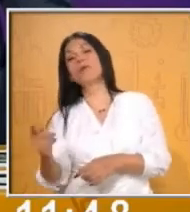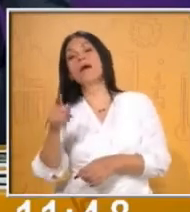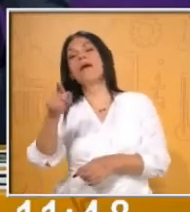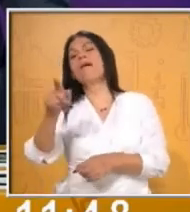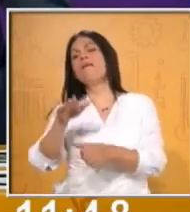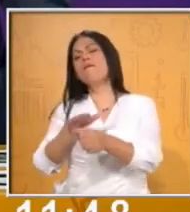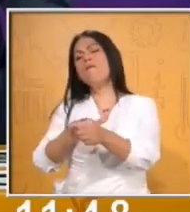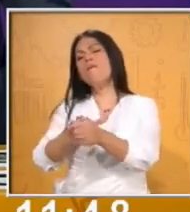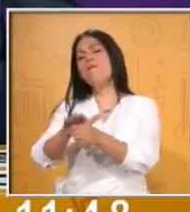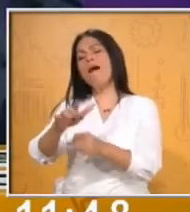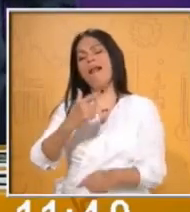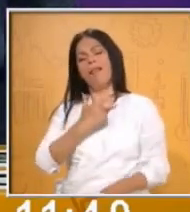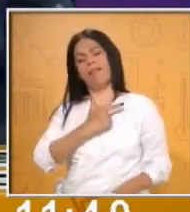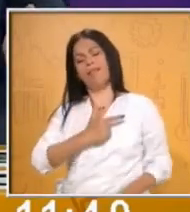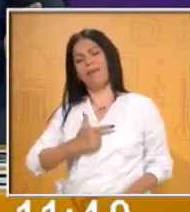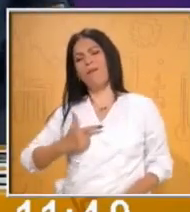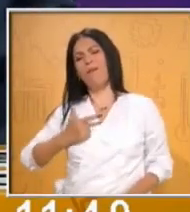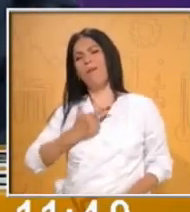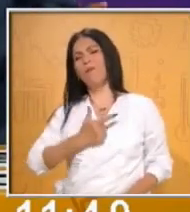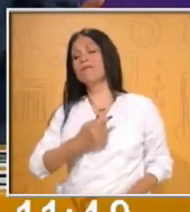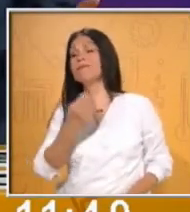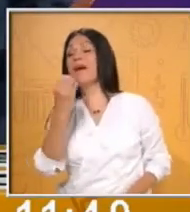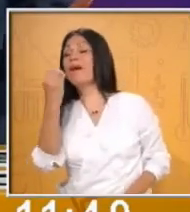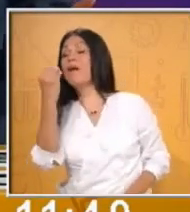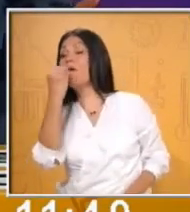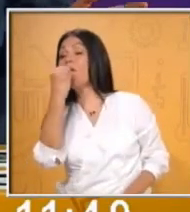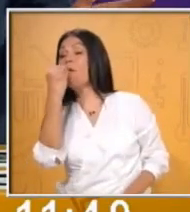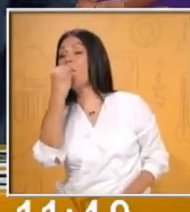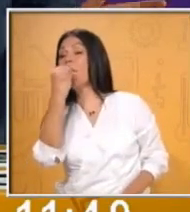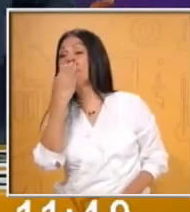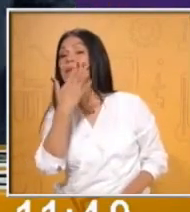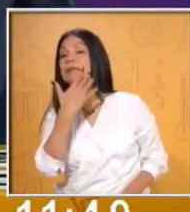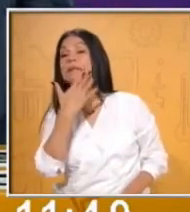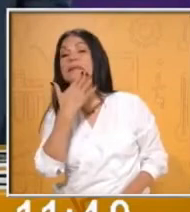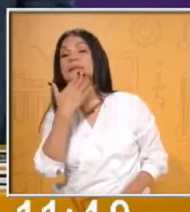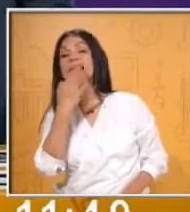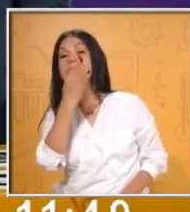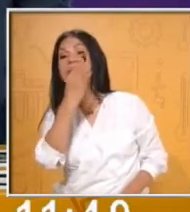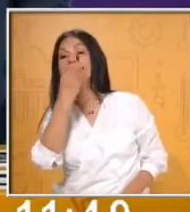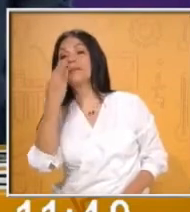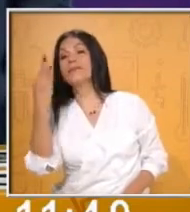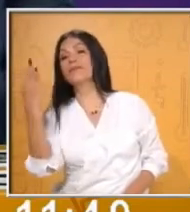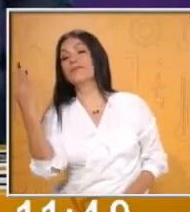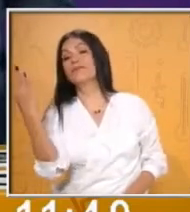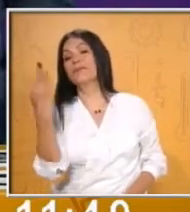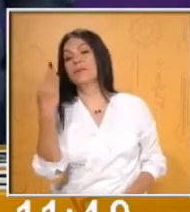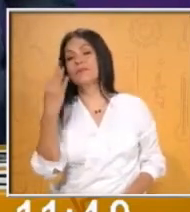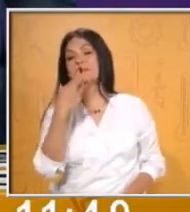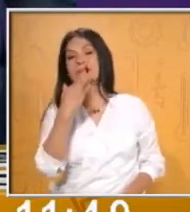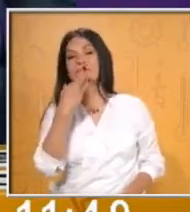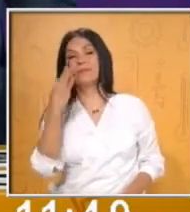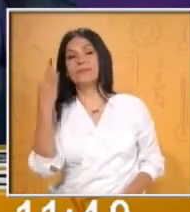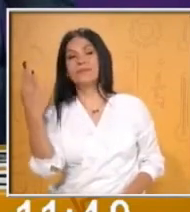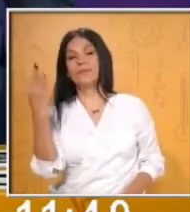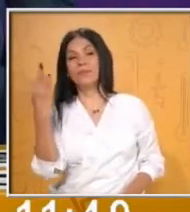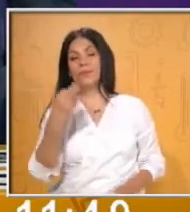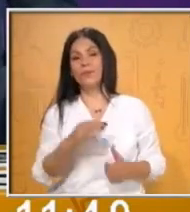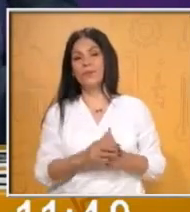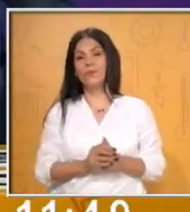favorita? Todos tenemos una comida favorita, maestra. Sí, a me gustan mucho los hot cakes. Ah, no, ¿verdad? Comida.